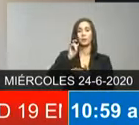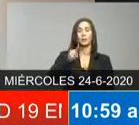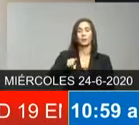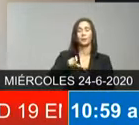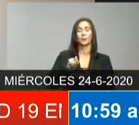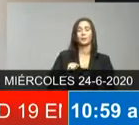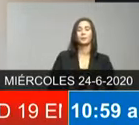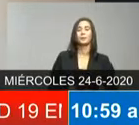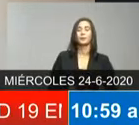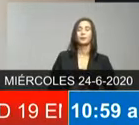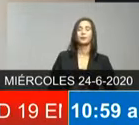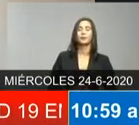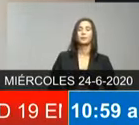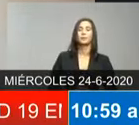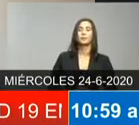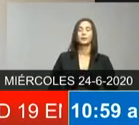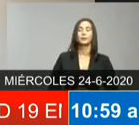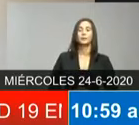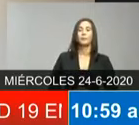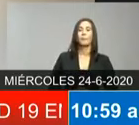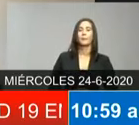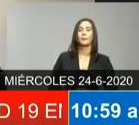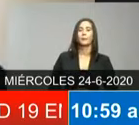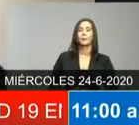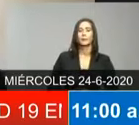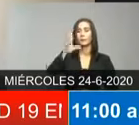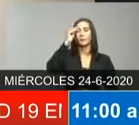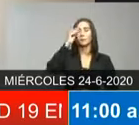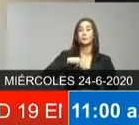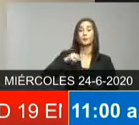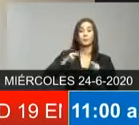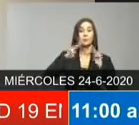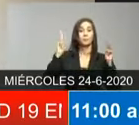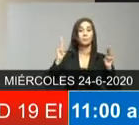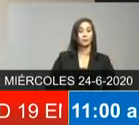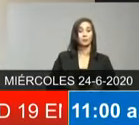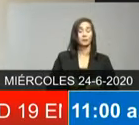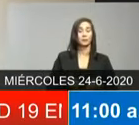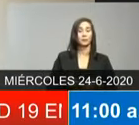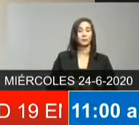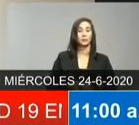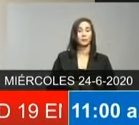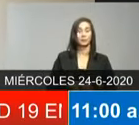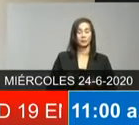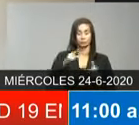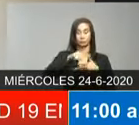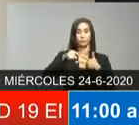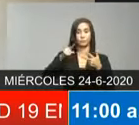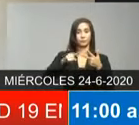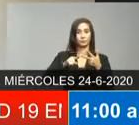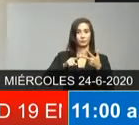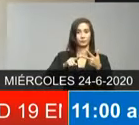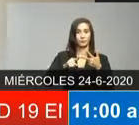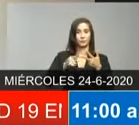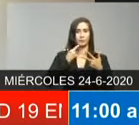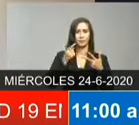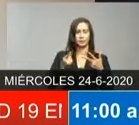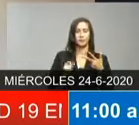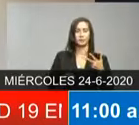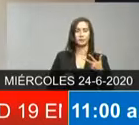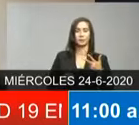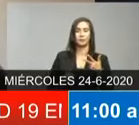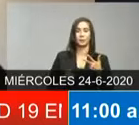y al día TV más señor ministro realmente lo que le voy a decir son tres cosas pero quiero